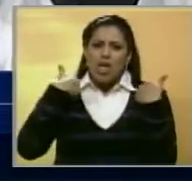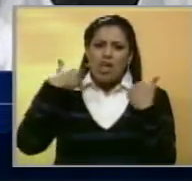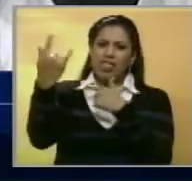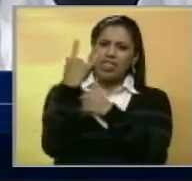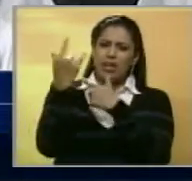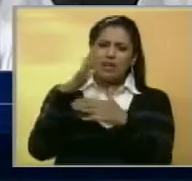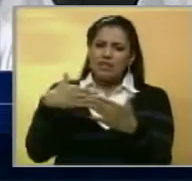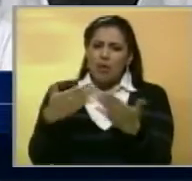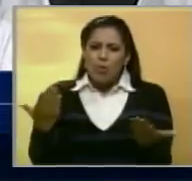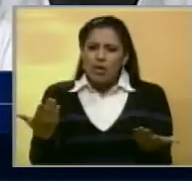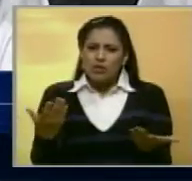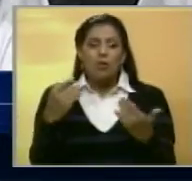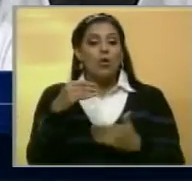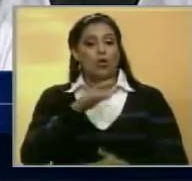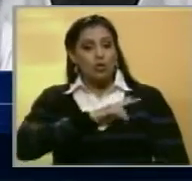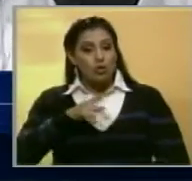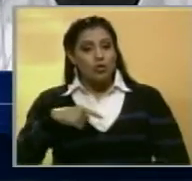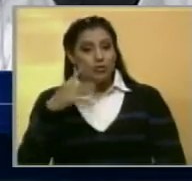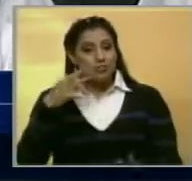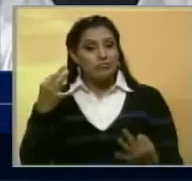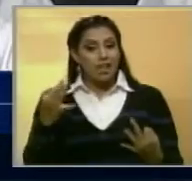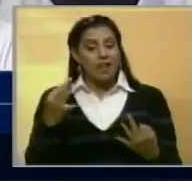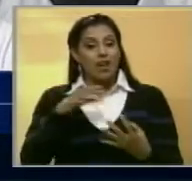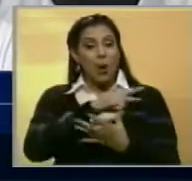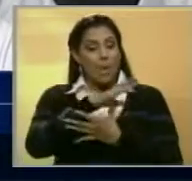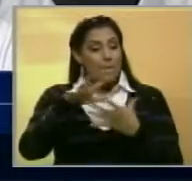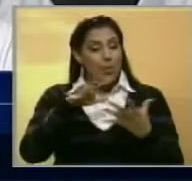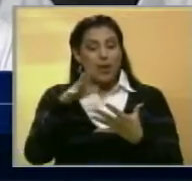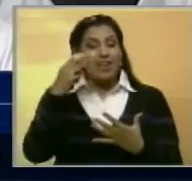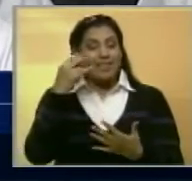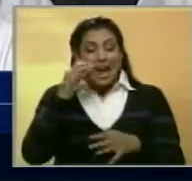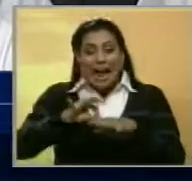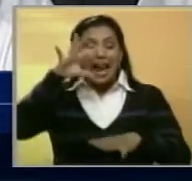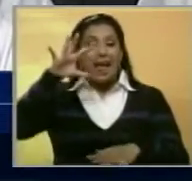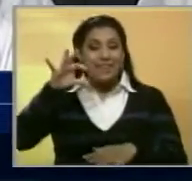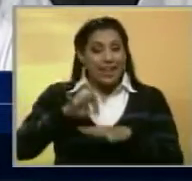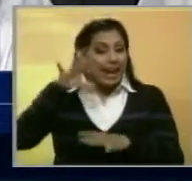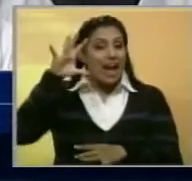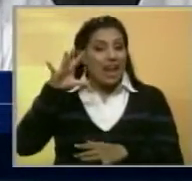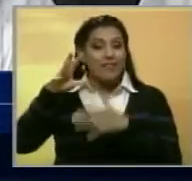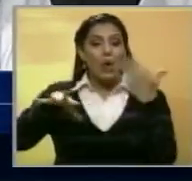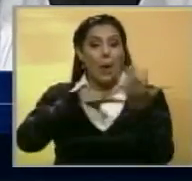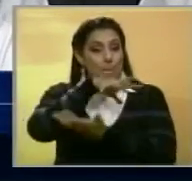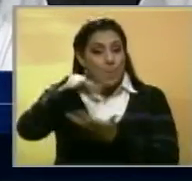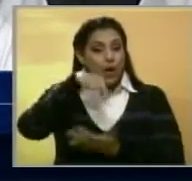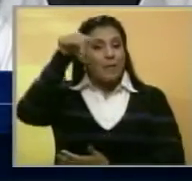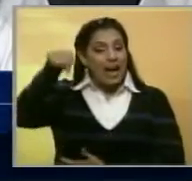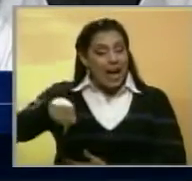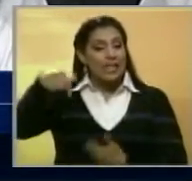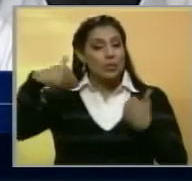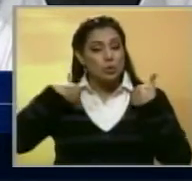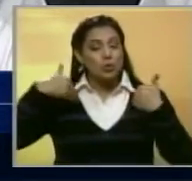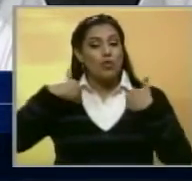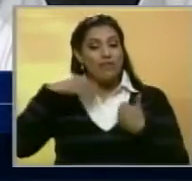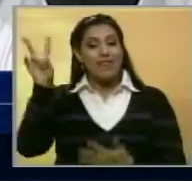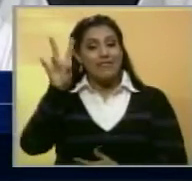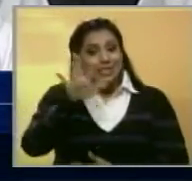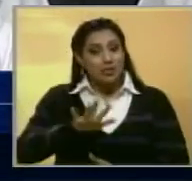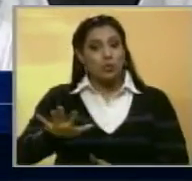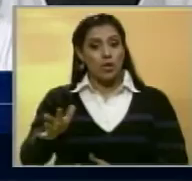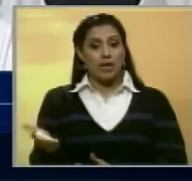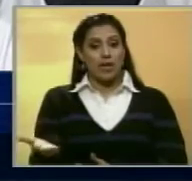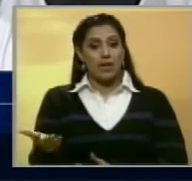mintiendo? Entonces, realmente es una situación muy grave la crisis que está sucediendo en Venezuela,